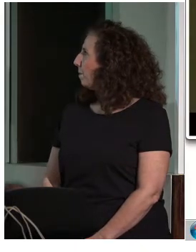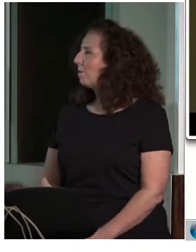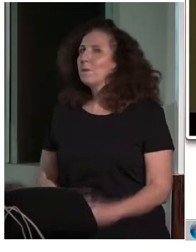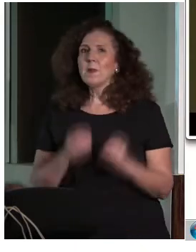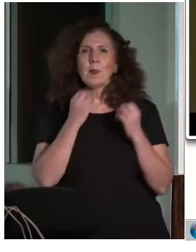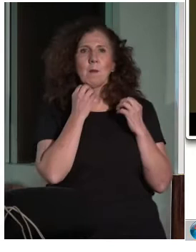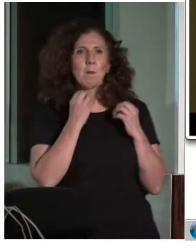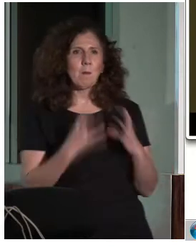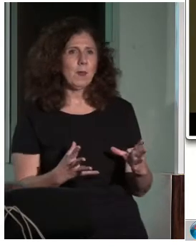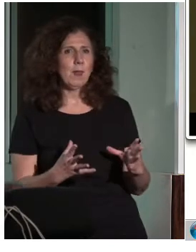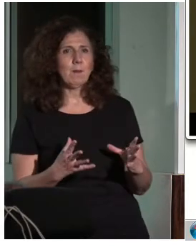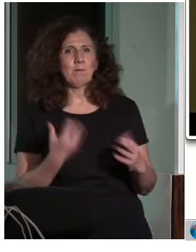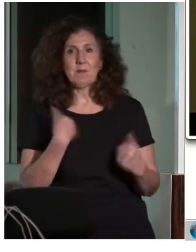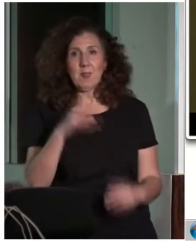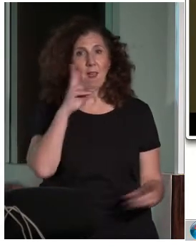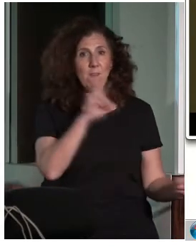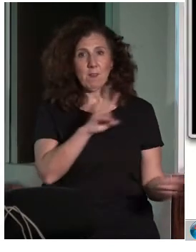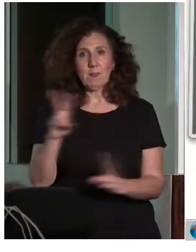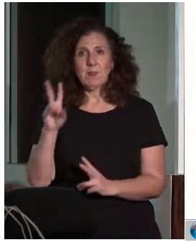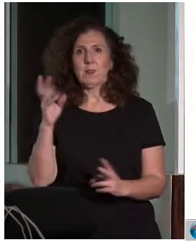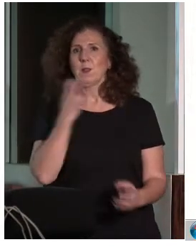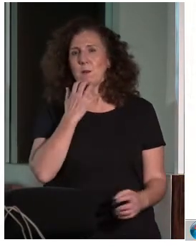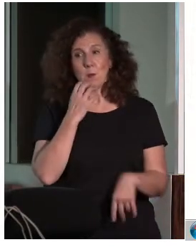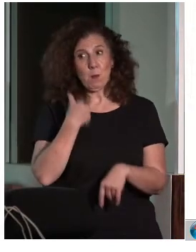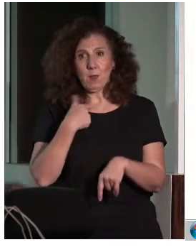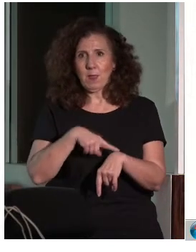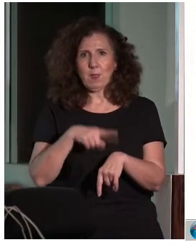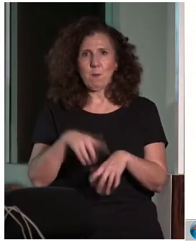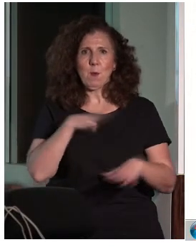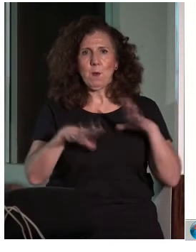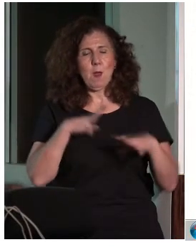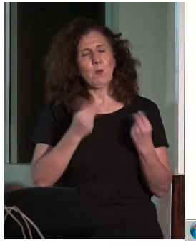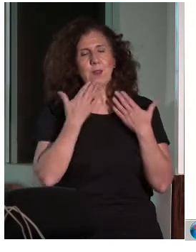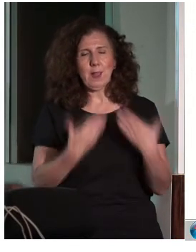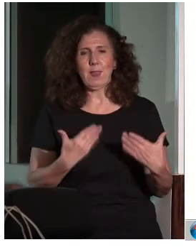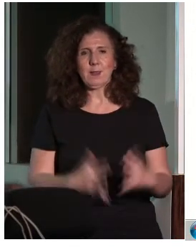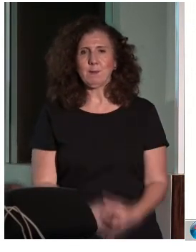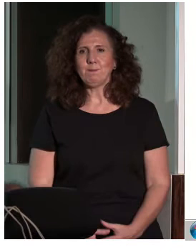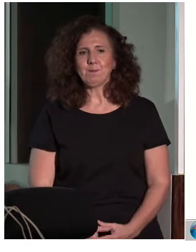Para ello, solo tienes que interactuar mediante voz. mal de tiempo. Gracias. Muchas gracias.